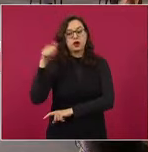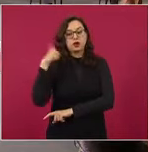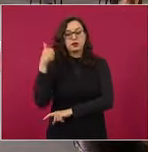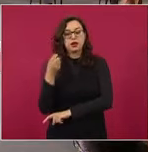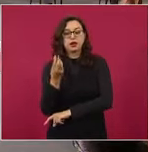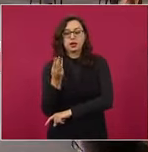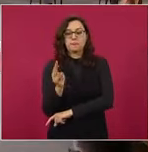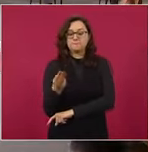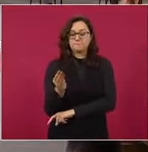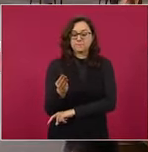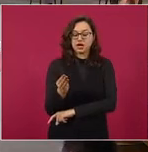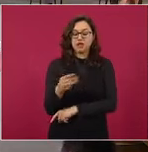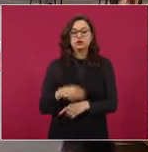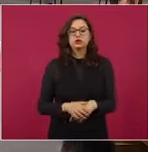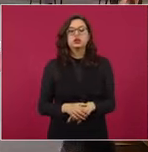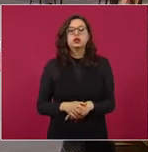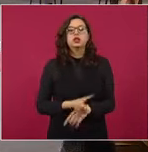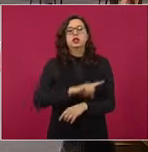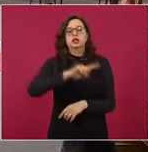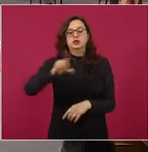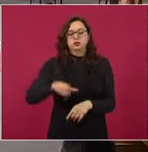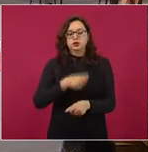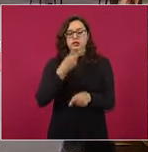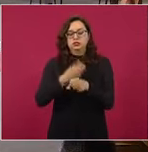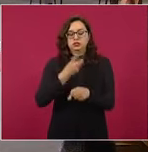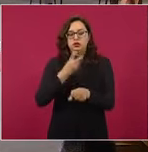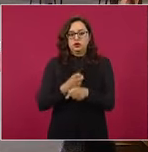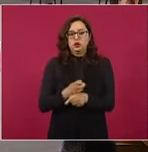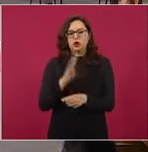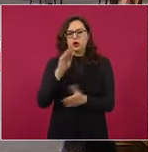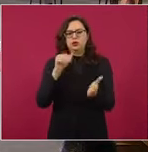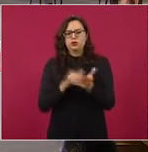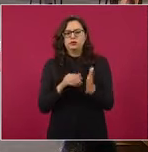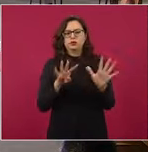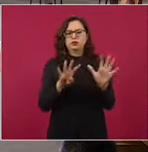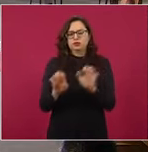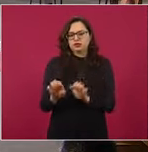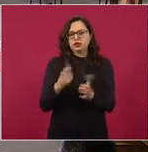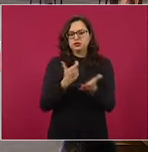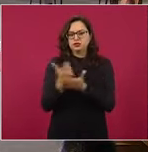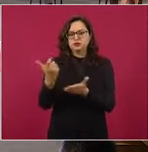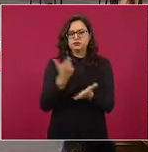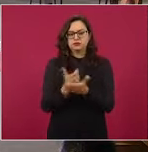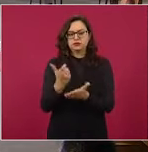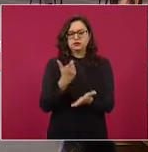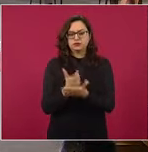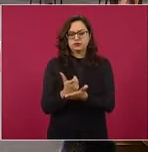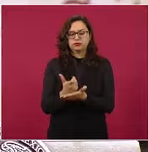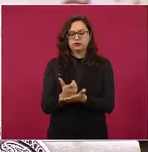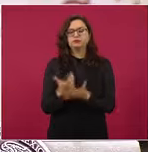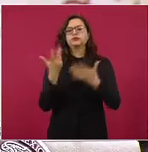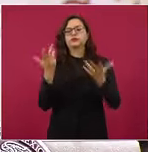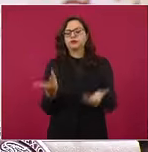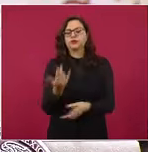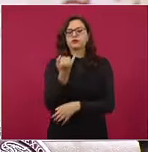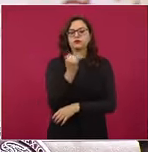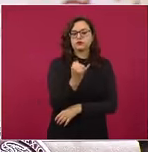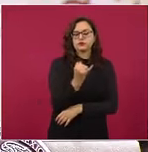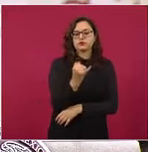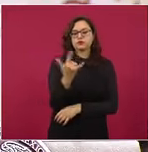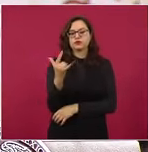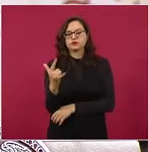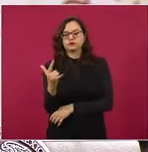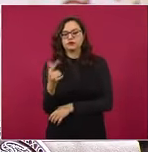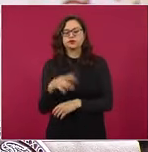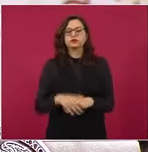mayo. Y el segundo pago corresponderá a cuatro mil novecientos pesos, que corresponderán a los meses de junio y